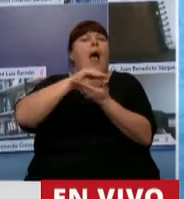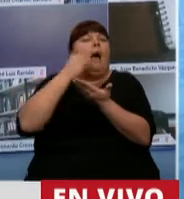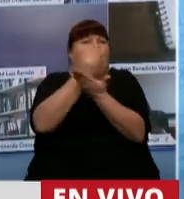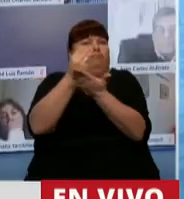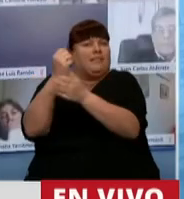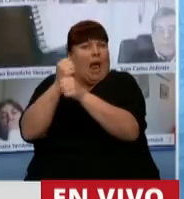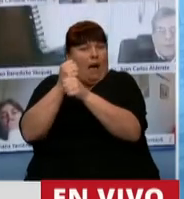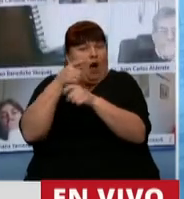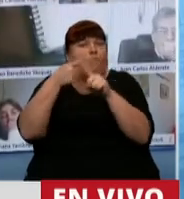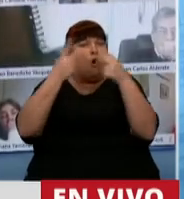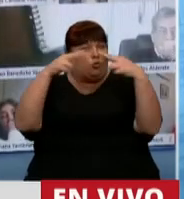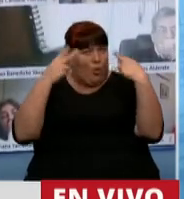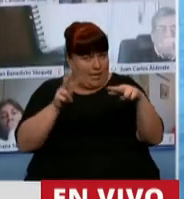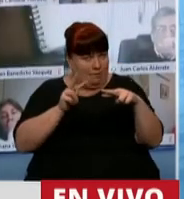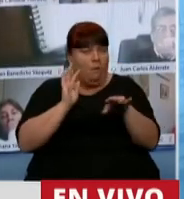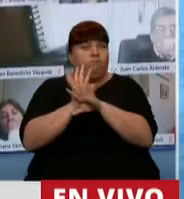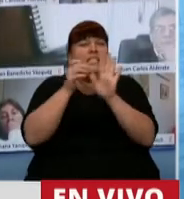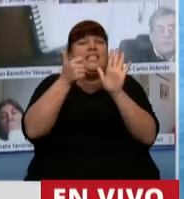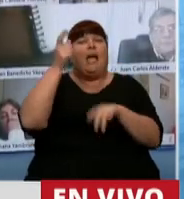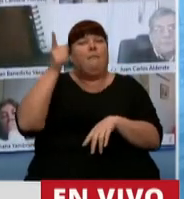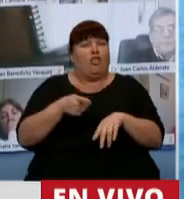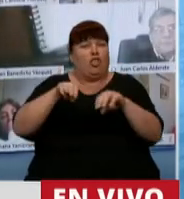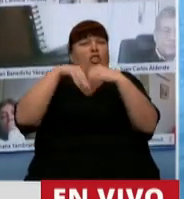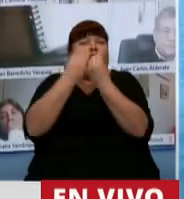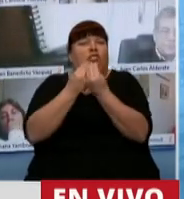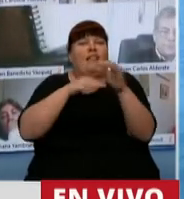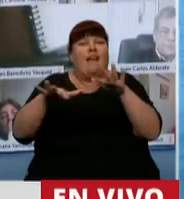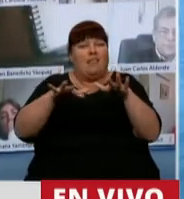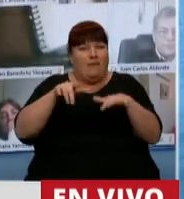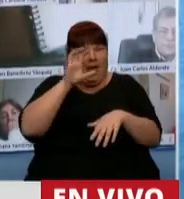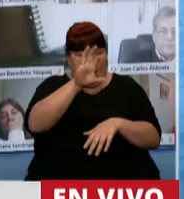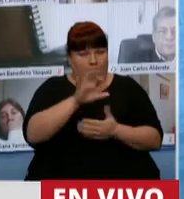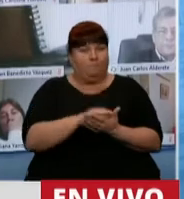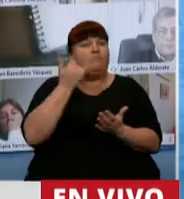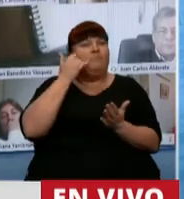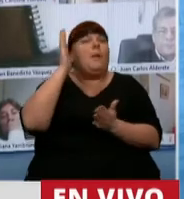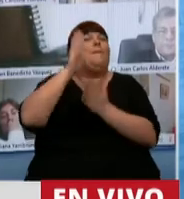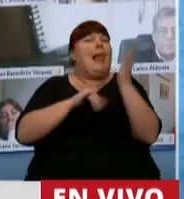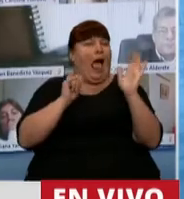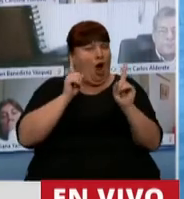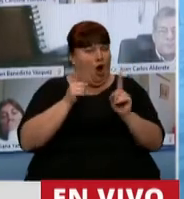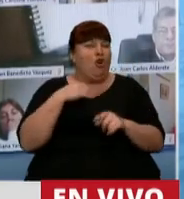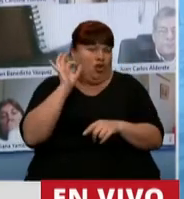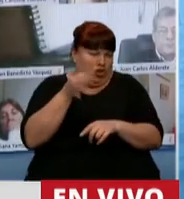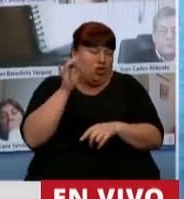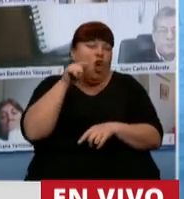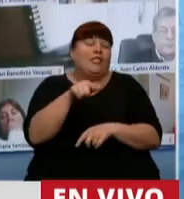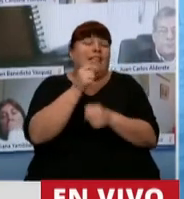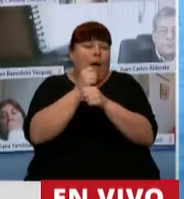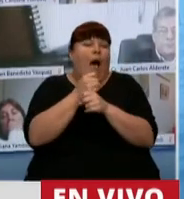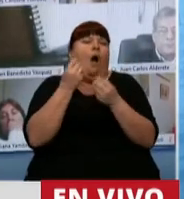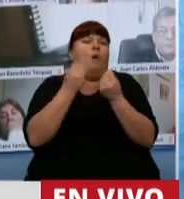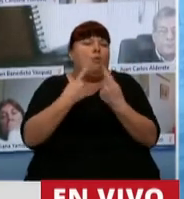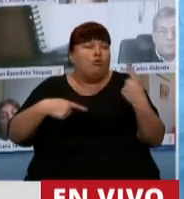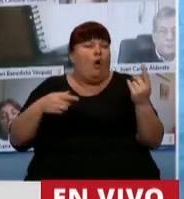este rubro de trabajo, representan el 6% de nuestra actividad registrada, por supuesto que sabemos que esta es una actividad que